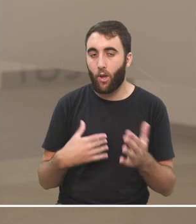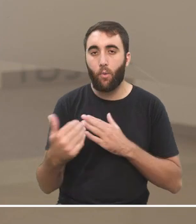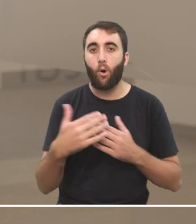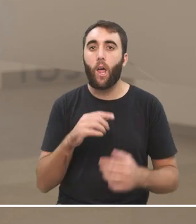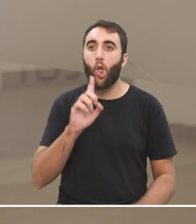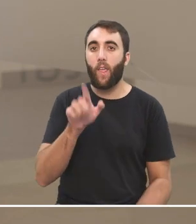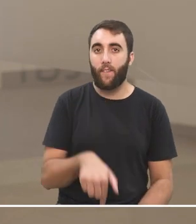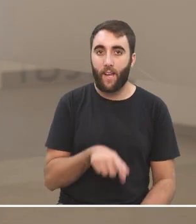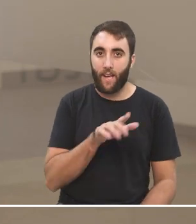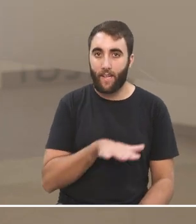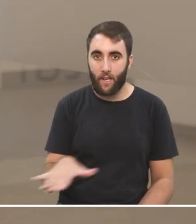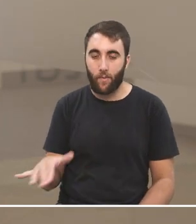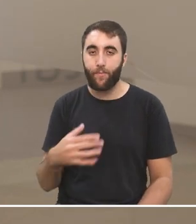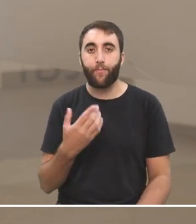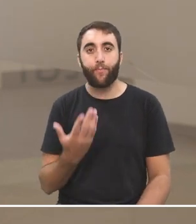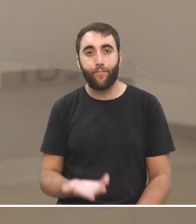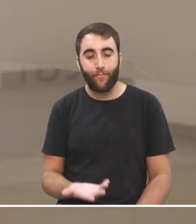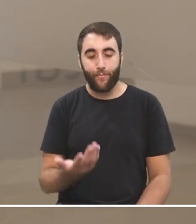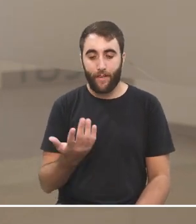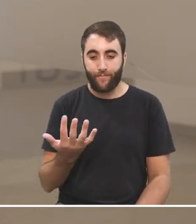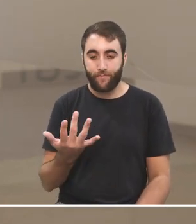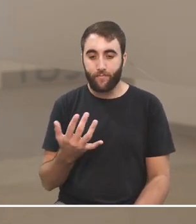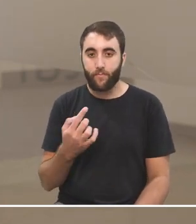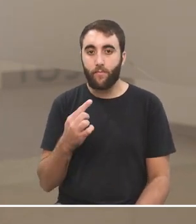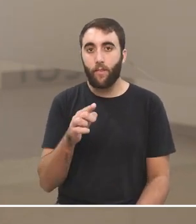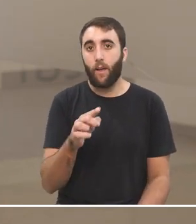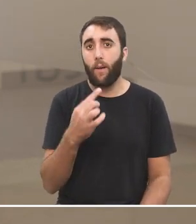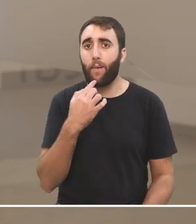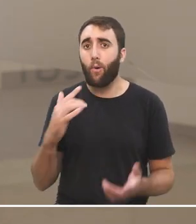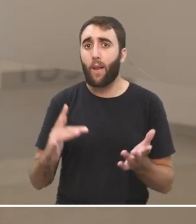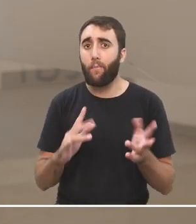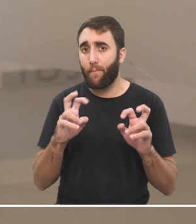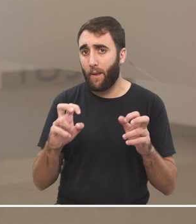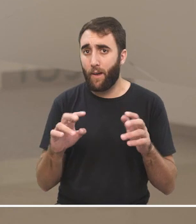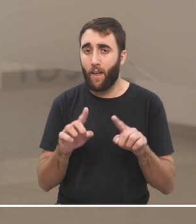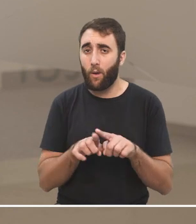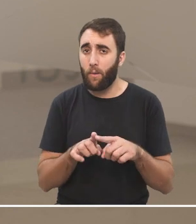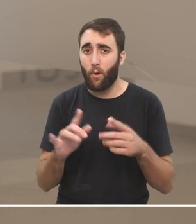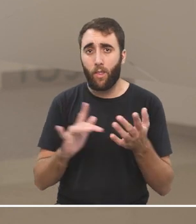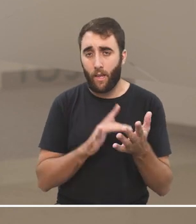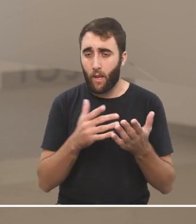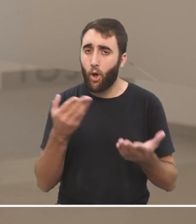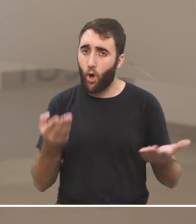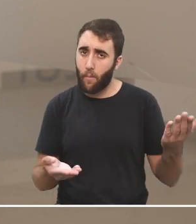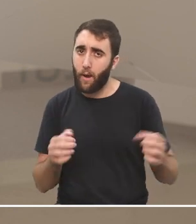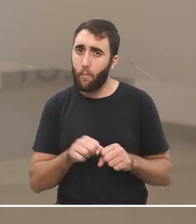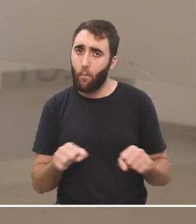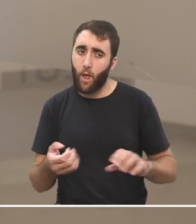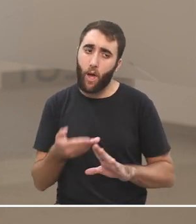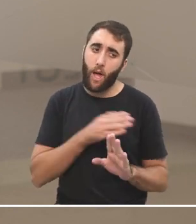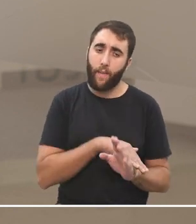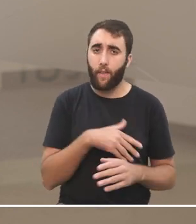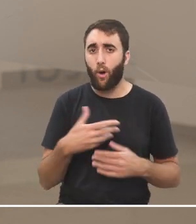diversos. En el caso del aparataje digital, podríamos decir que es comparable. O sea,